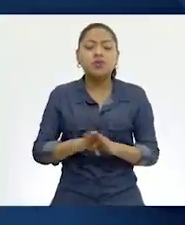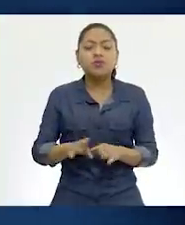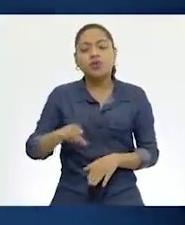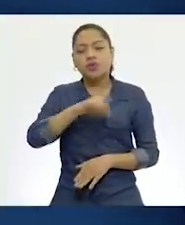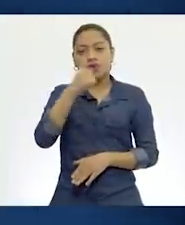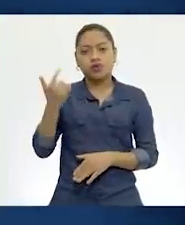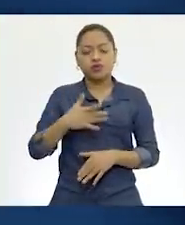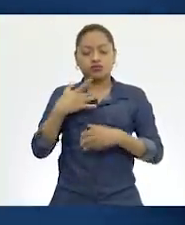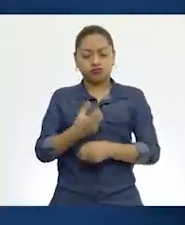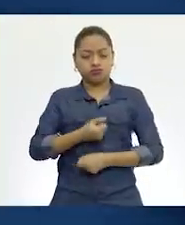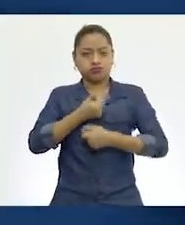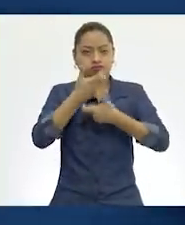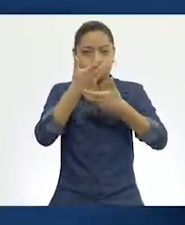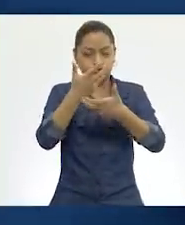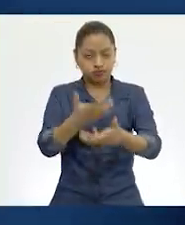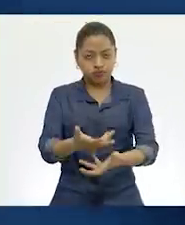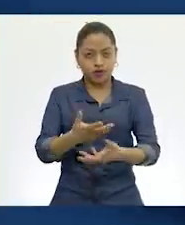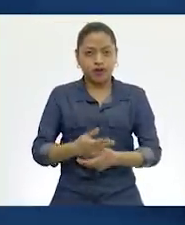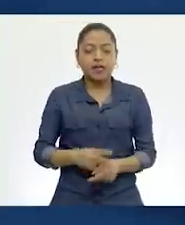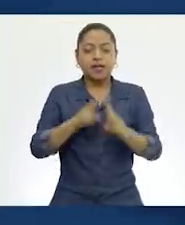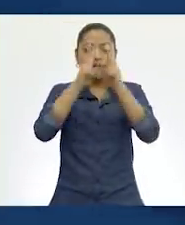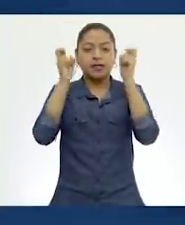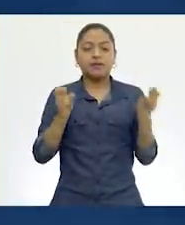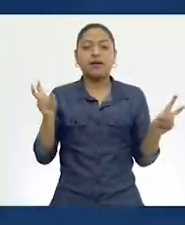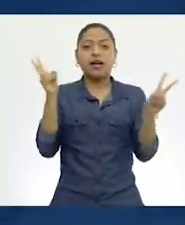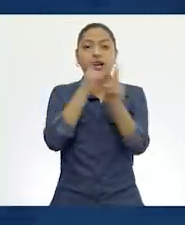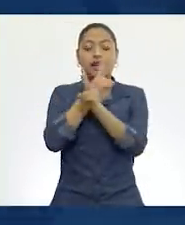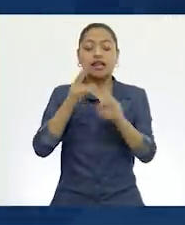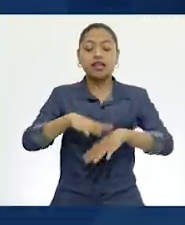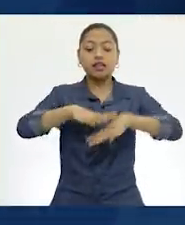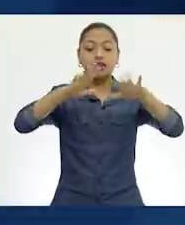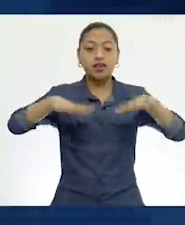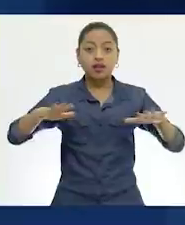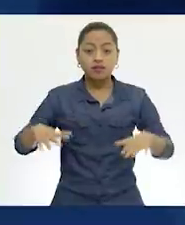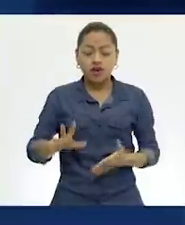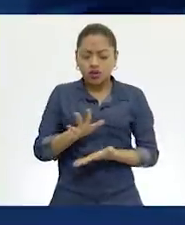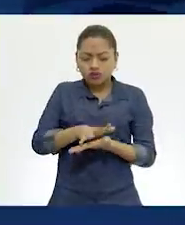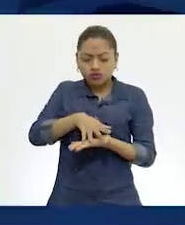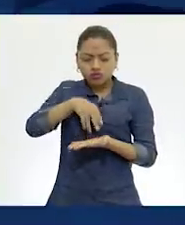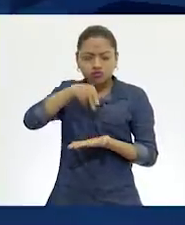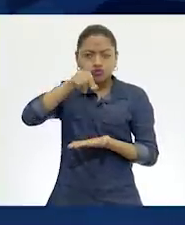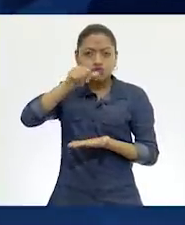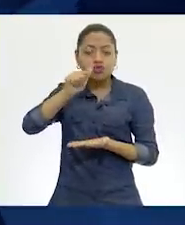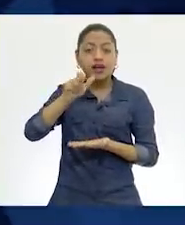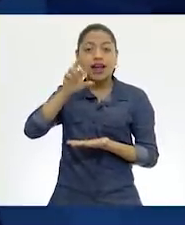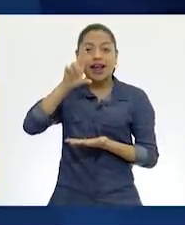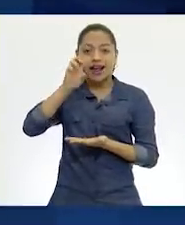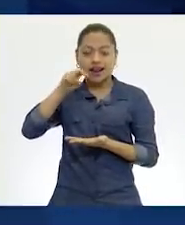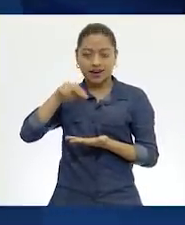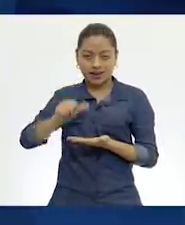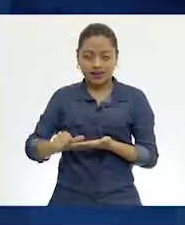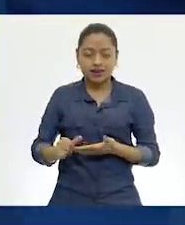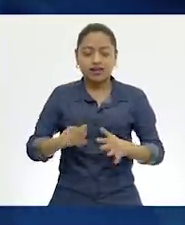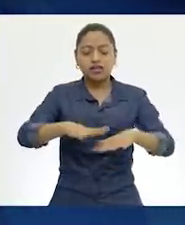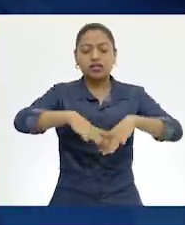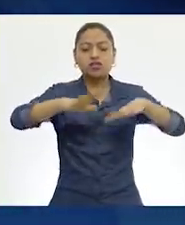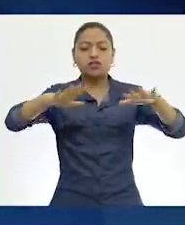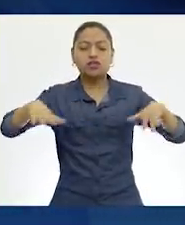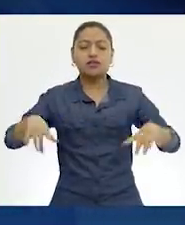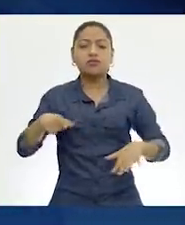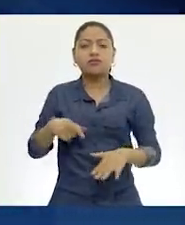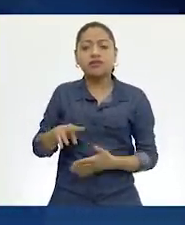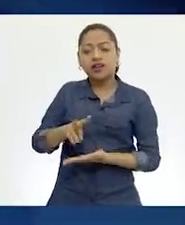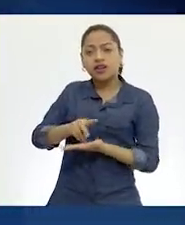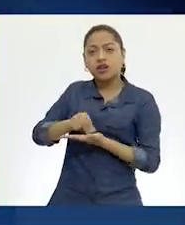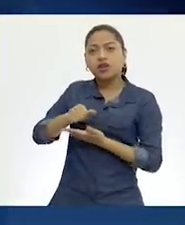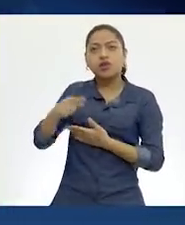poema, El viento y el mar. Ser como es la arena desde la orilla del mar, oyendo las olas